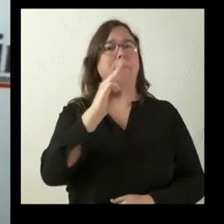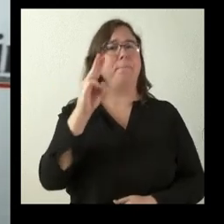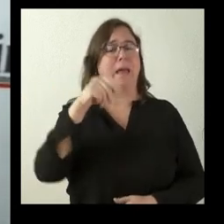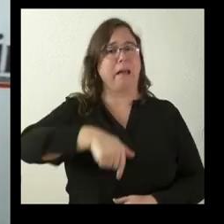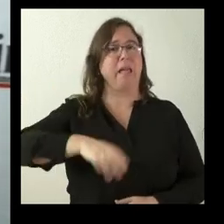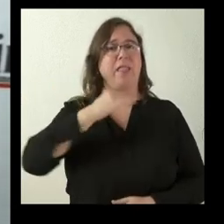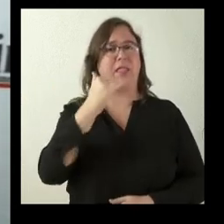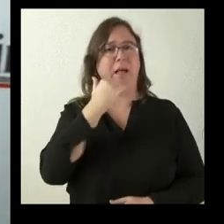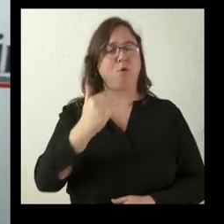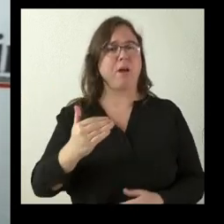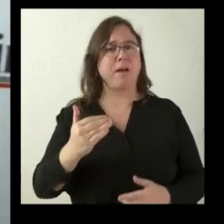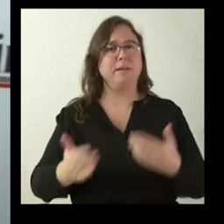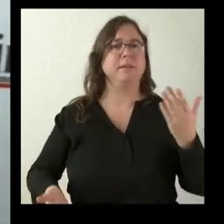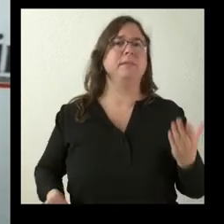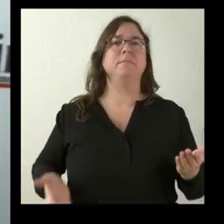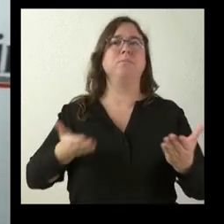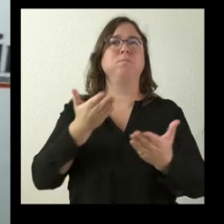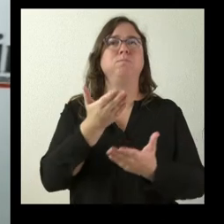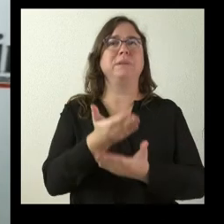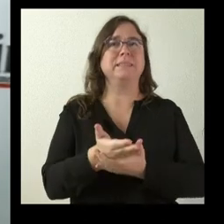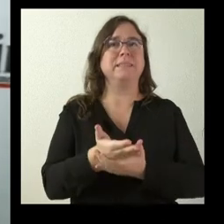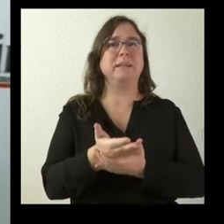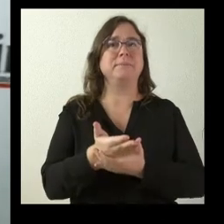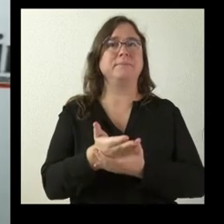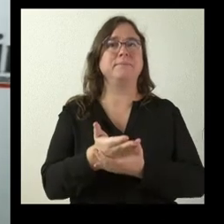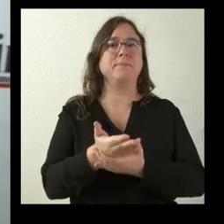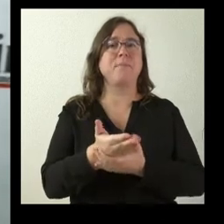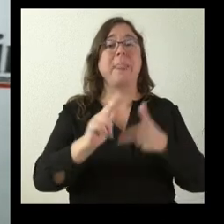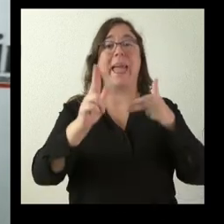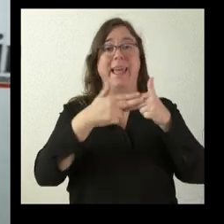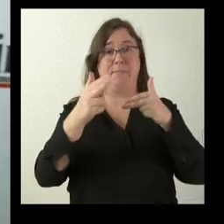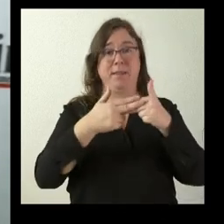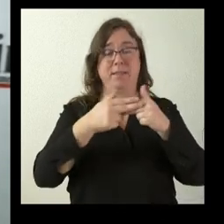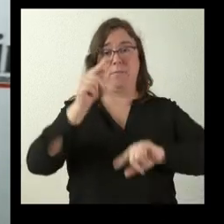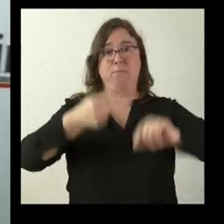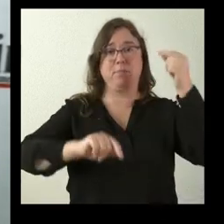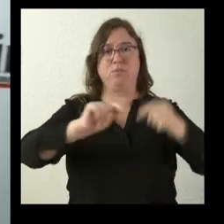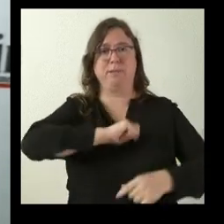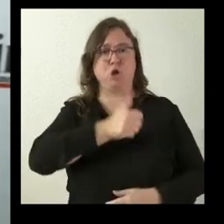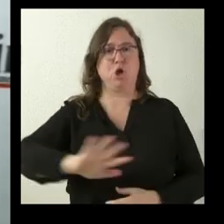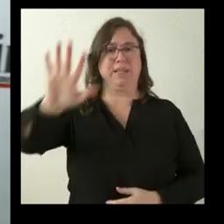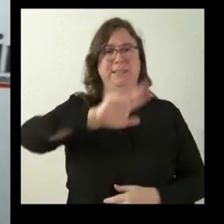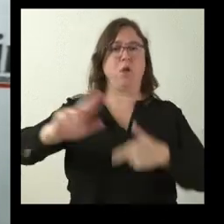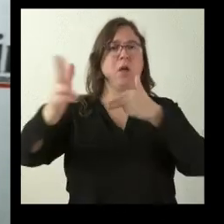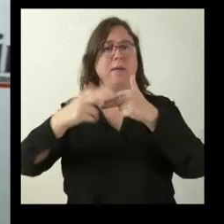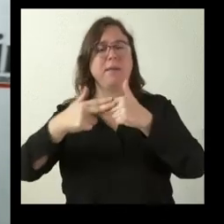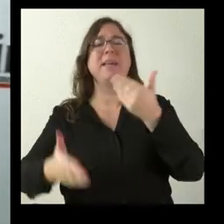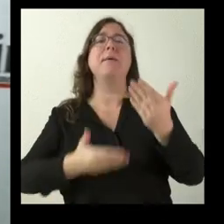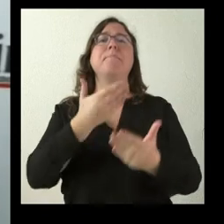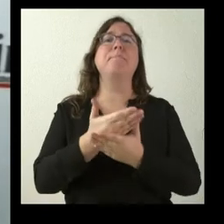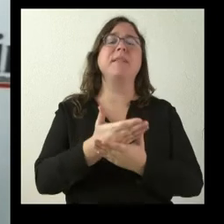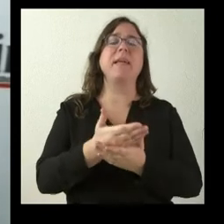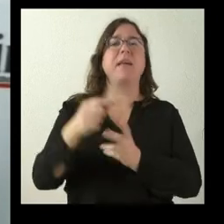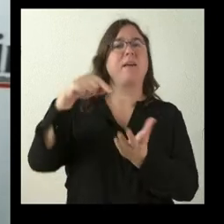Zamora las enmiendas a los presupuestos del Estado y pide fiscalidad diferenciada para